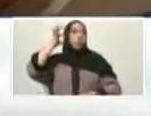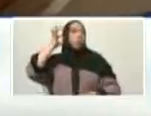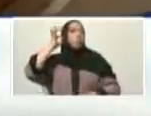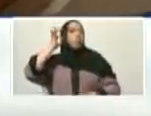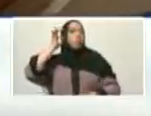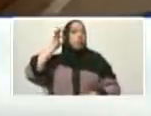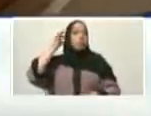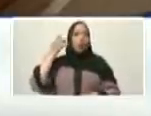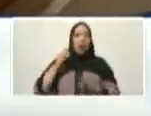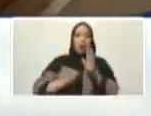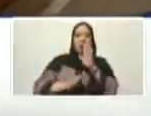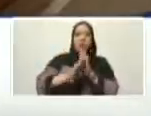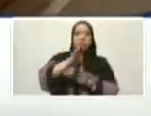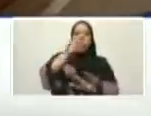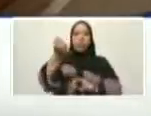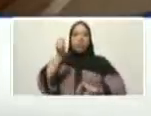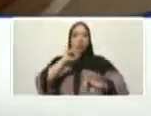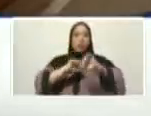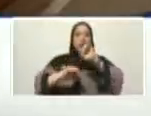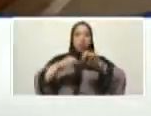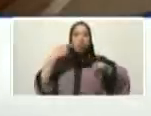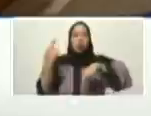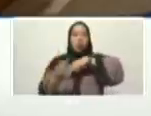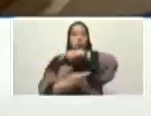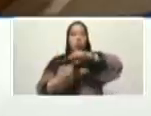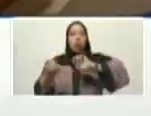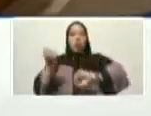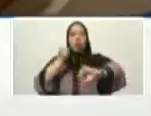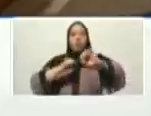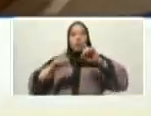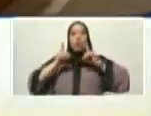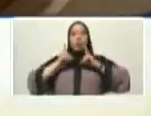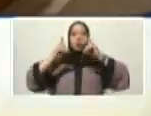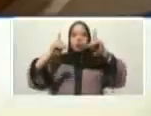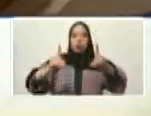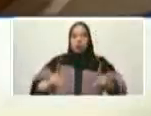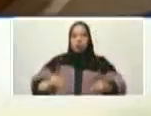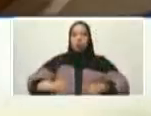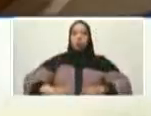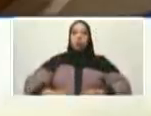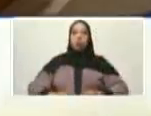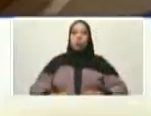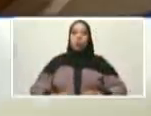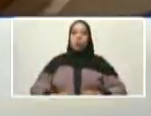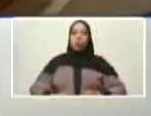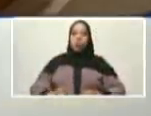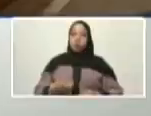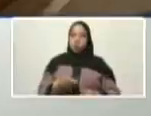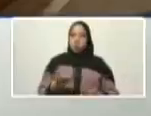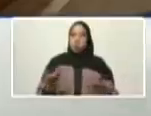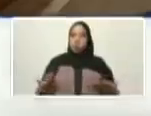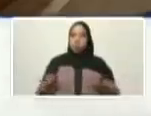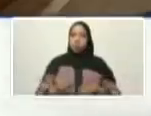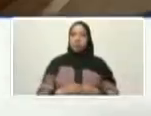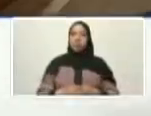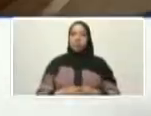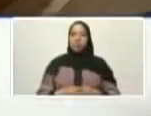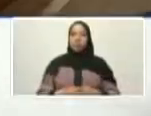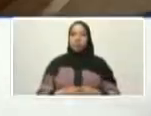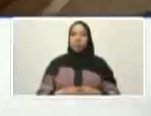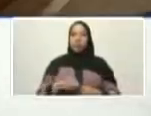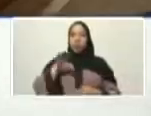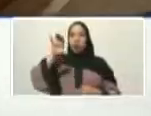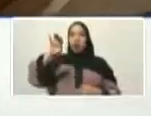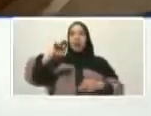feminismo socialista revolucionario y defiendan sus derechos para eso que construimos para eso que construimos la